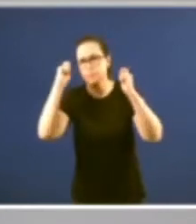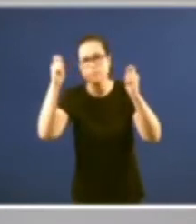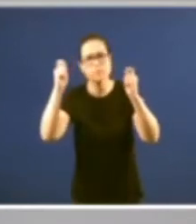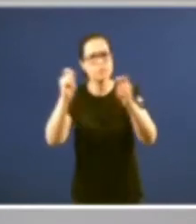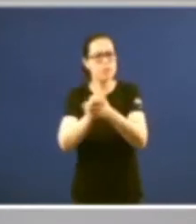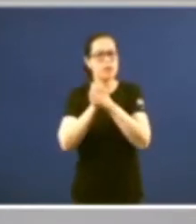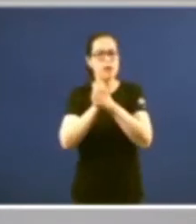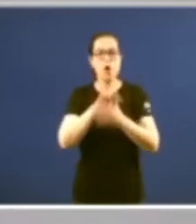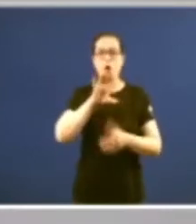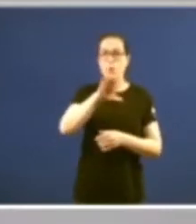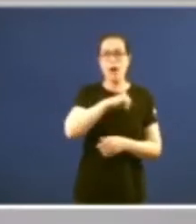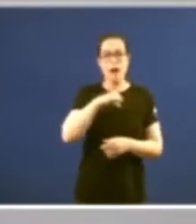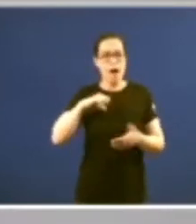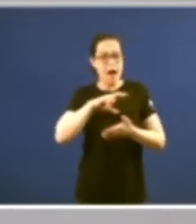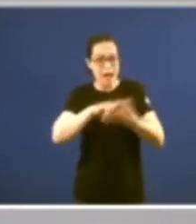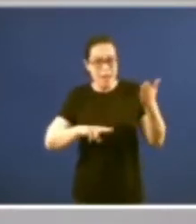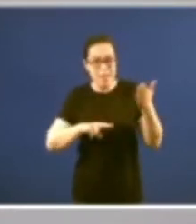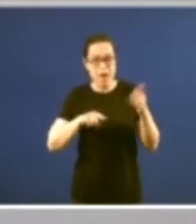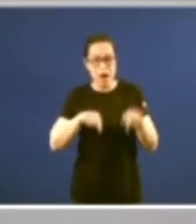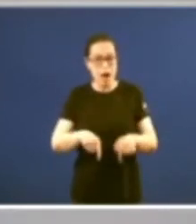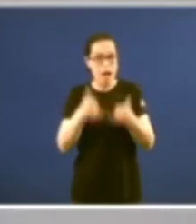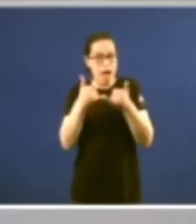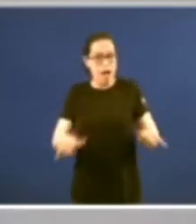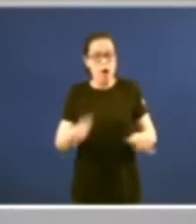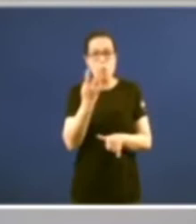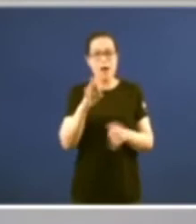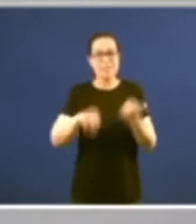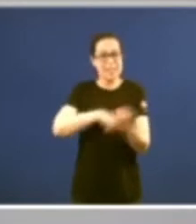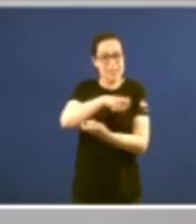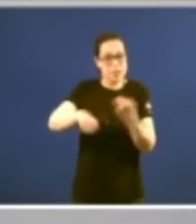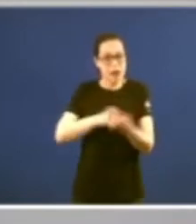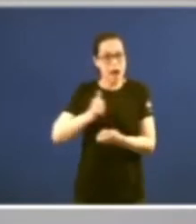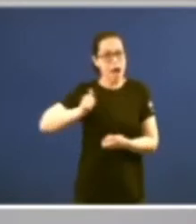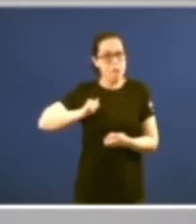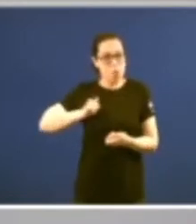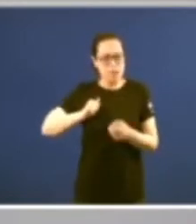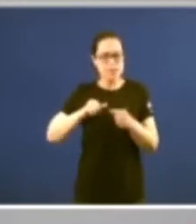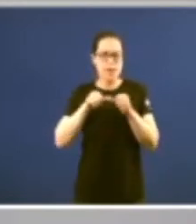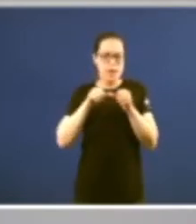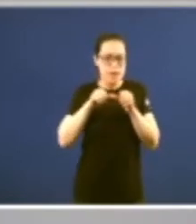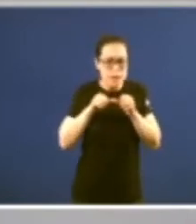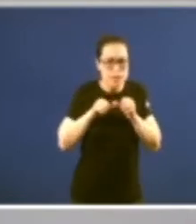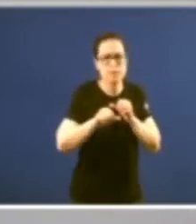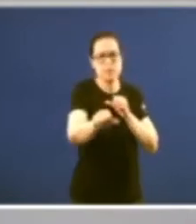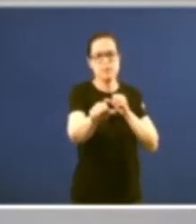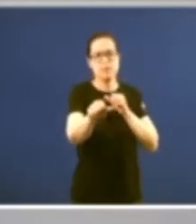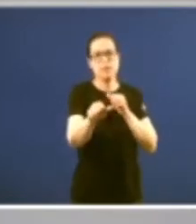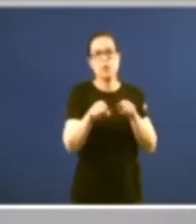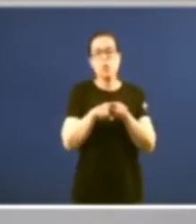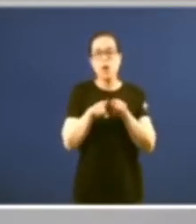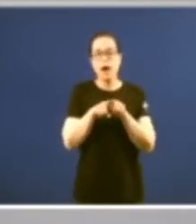para que con ocasión deste 40 aniversario se residencie un motor de